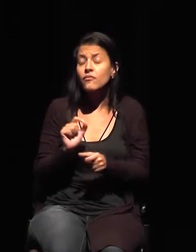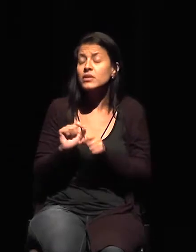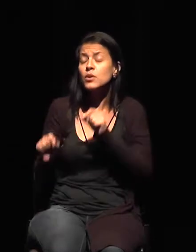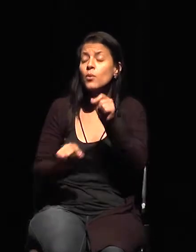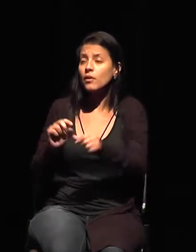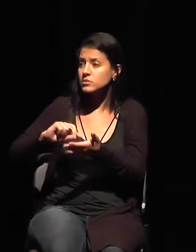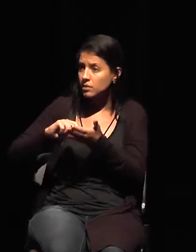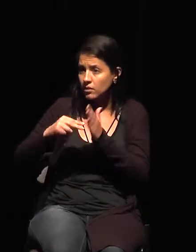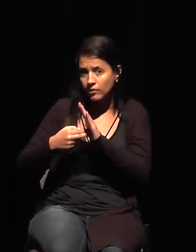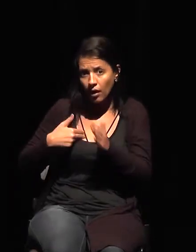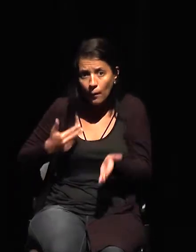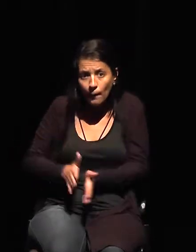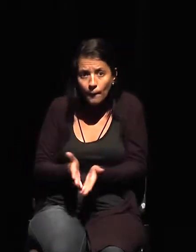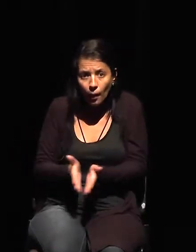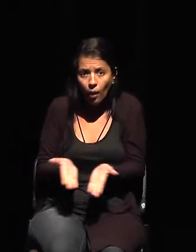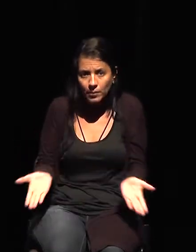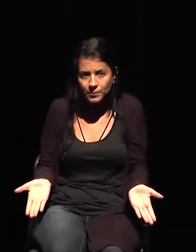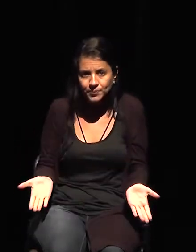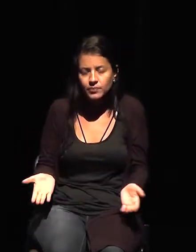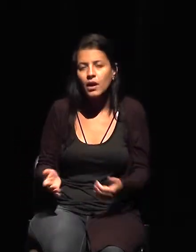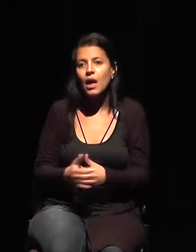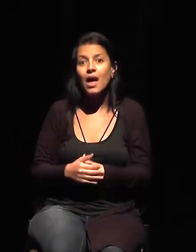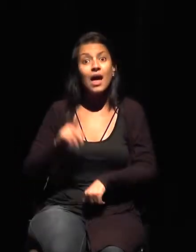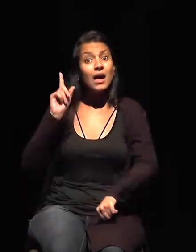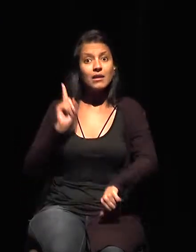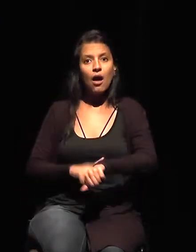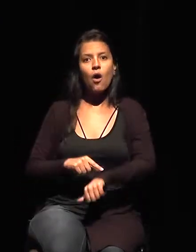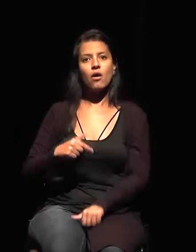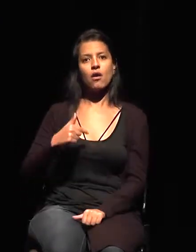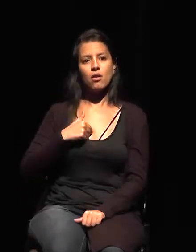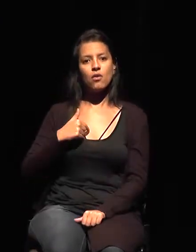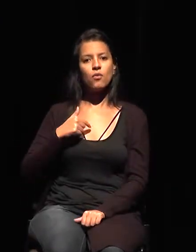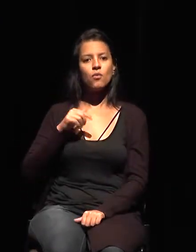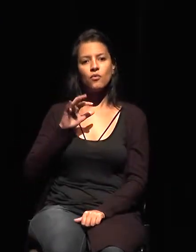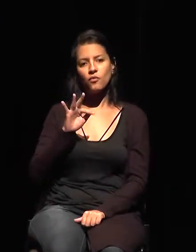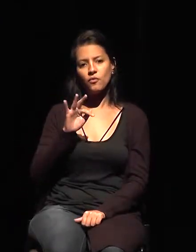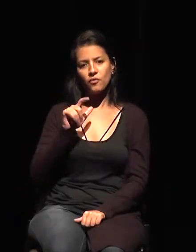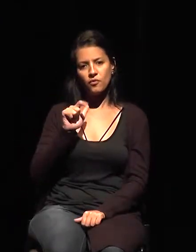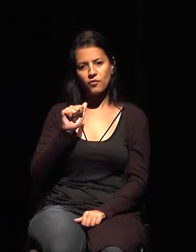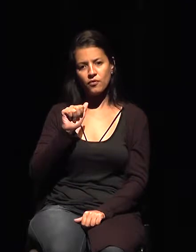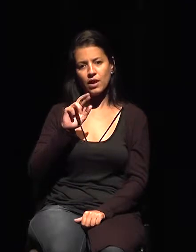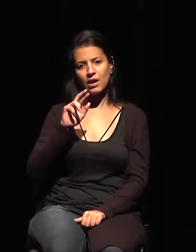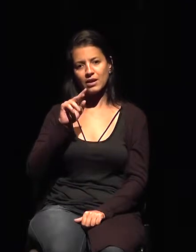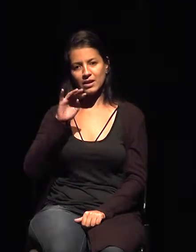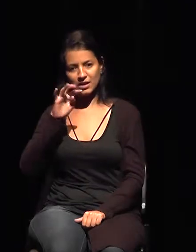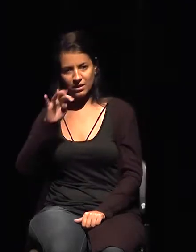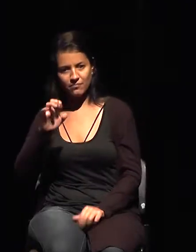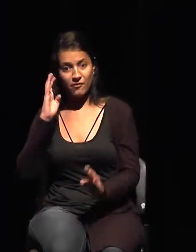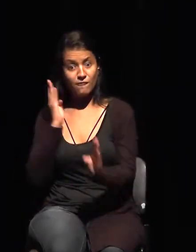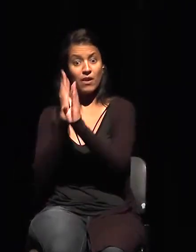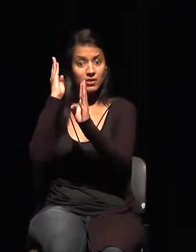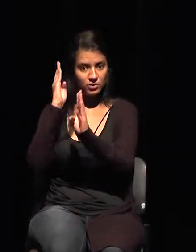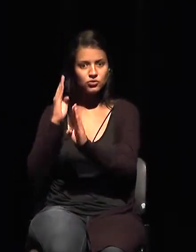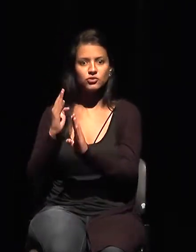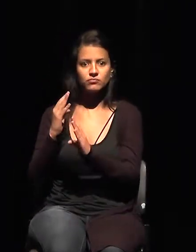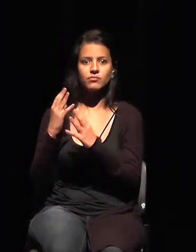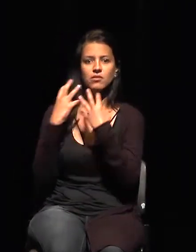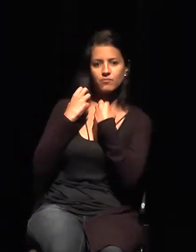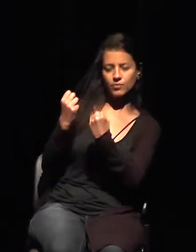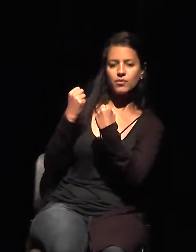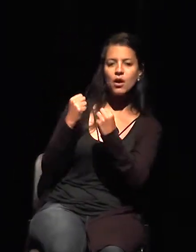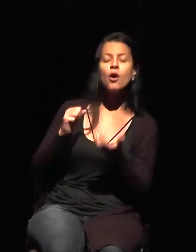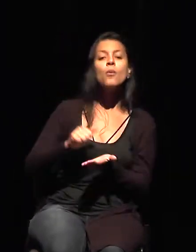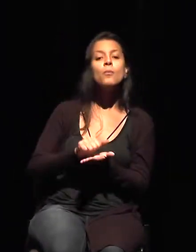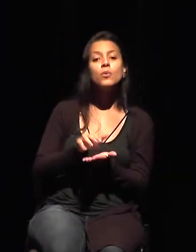me hicieron un flagrante con una multa de 798 mil reales. Hace nueve años.